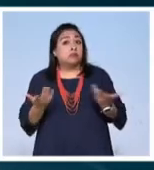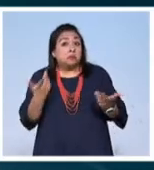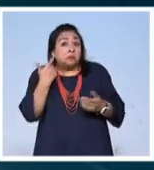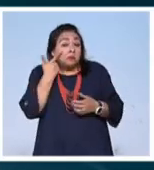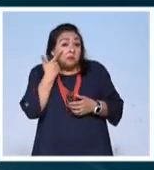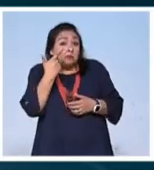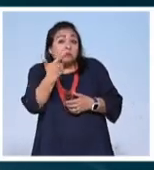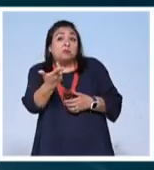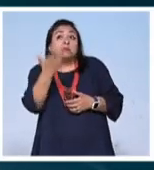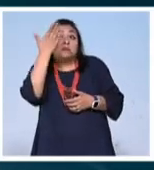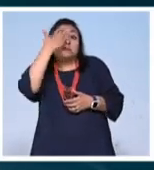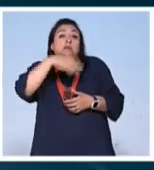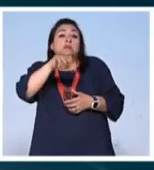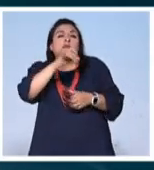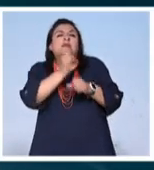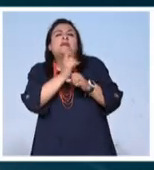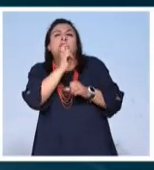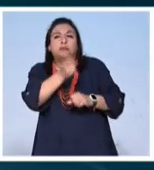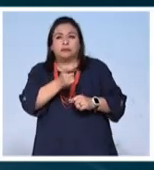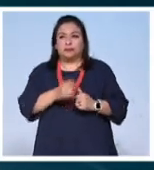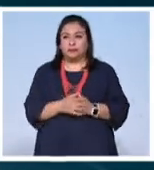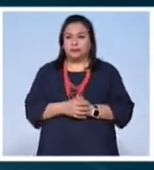Pues veamos lo que se sabe hasta el momento.